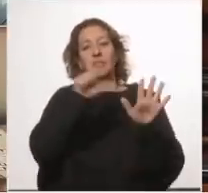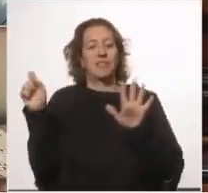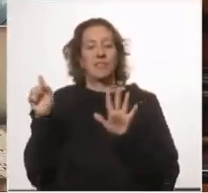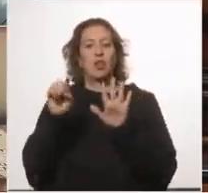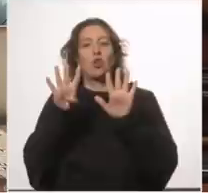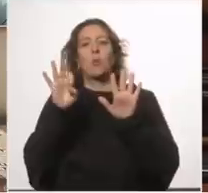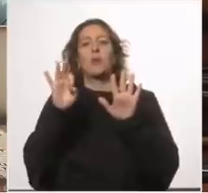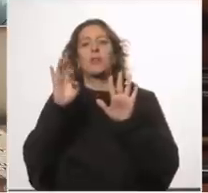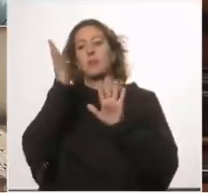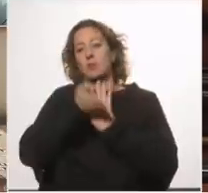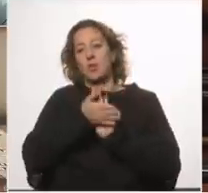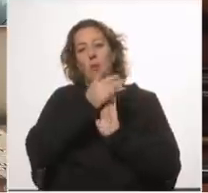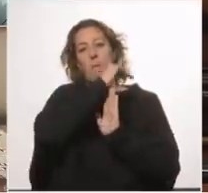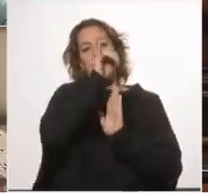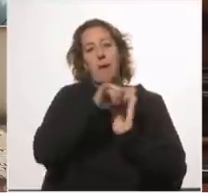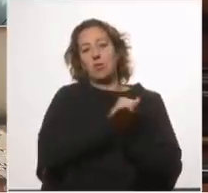entre marzo y junio.